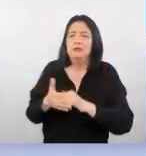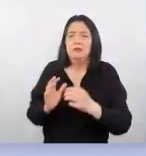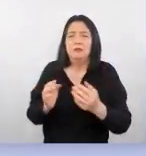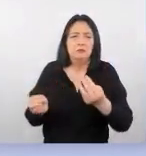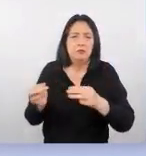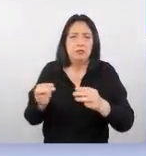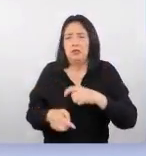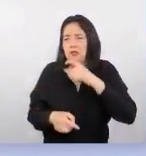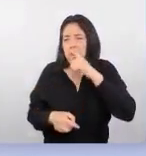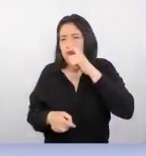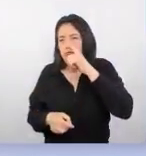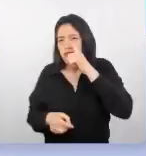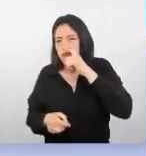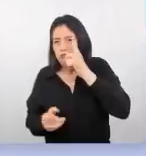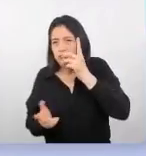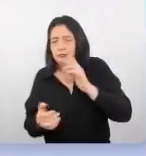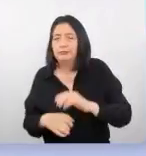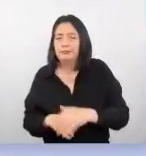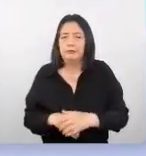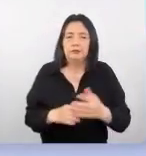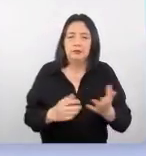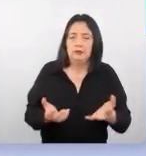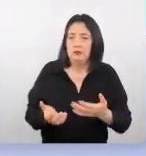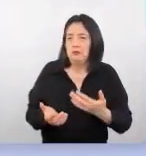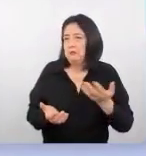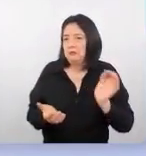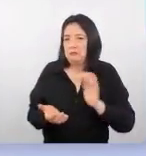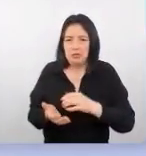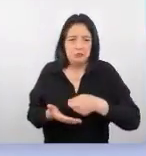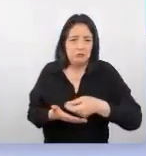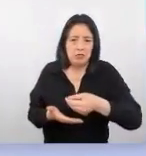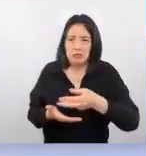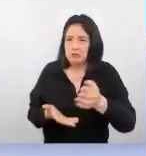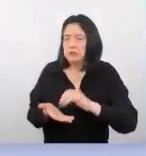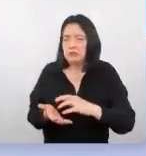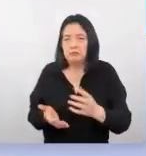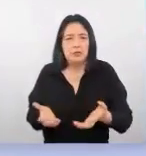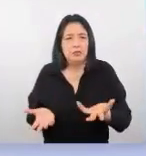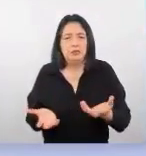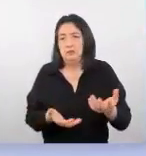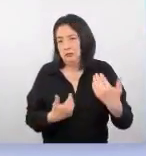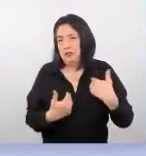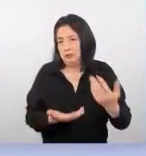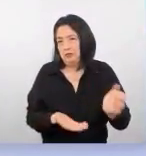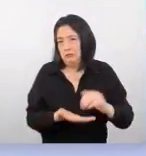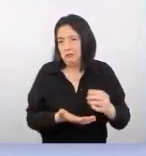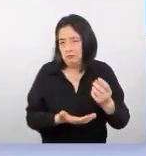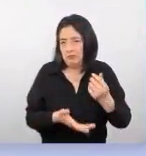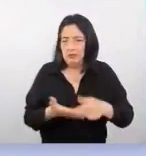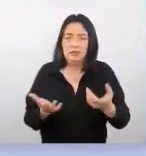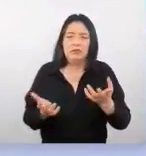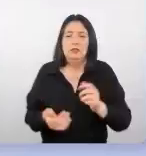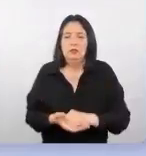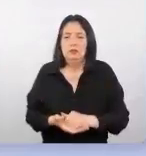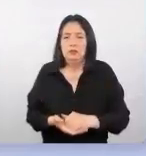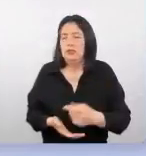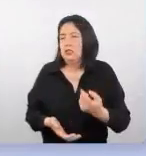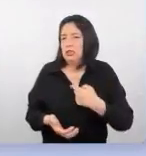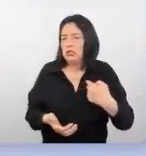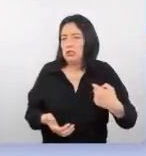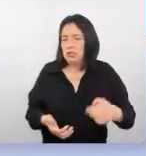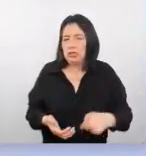mercado de lujo. Presentan mayor gasto, también presentan mayores ingresos, ucheng, en este caso, el chino